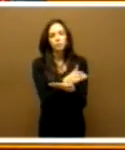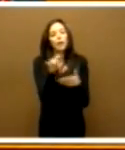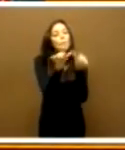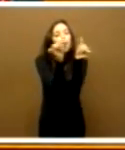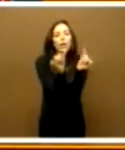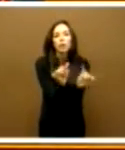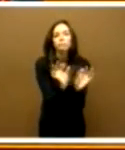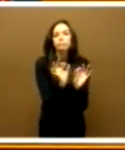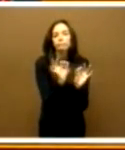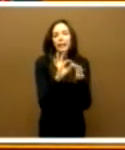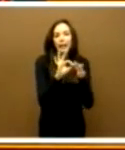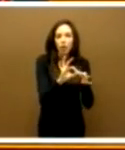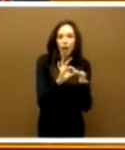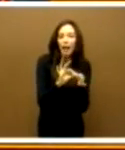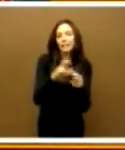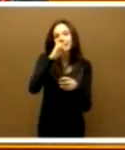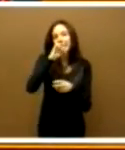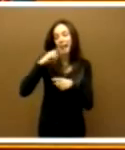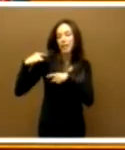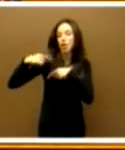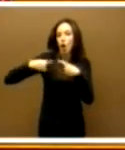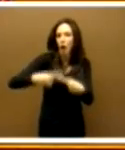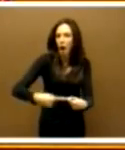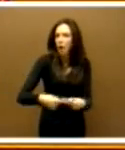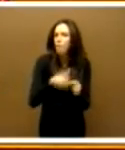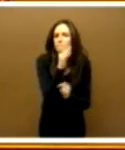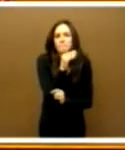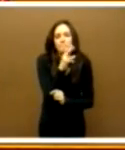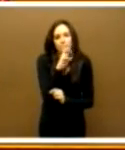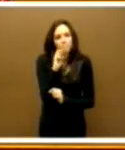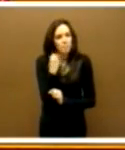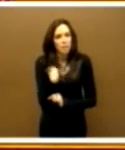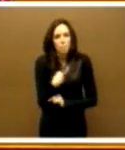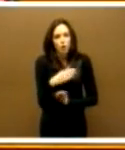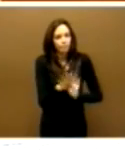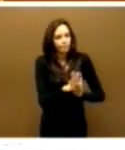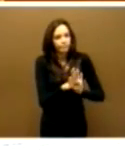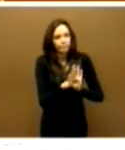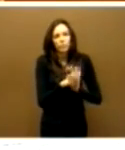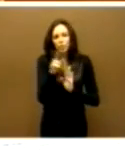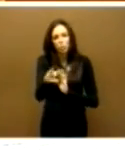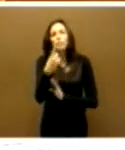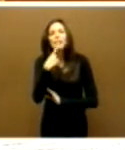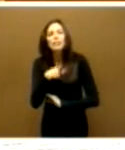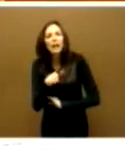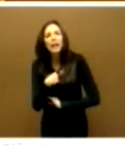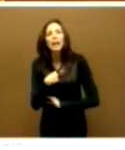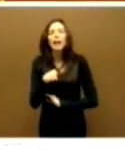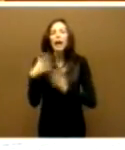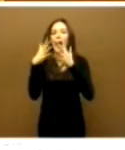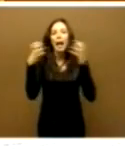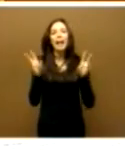modelo de relación tradicional. Eso no es así. Eso no es como ustedes llegan a decir en la